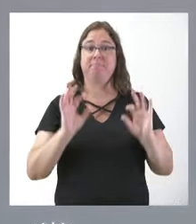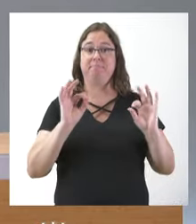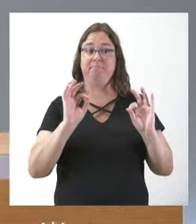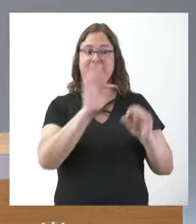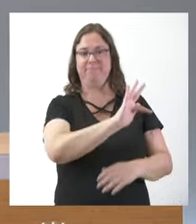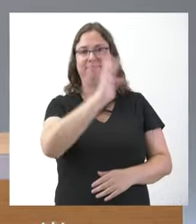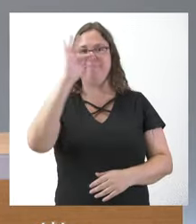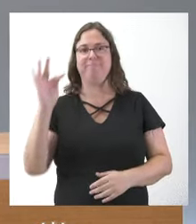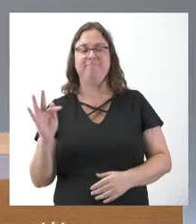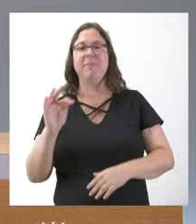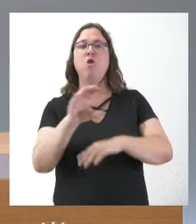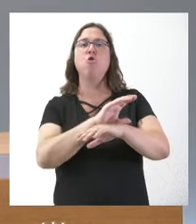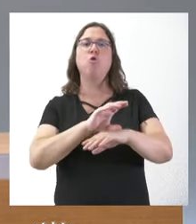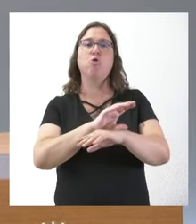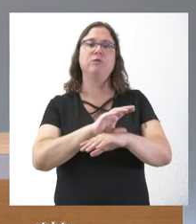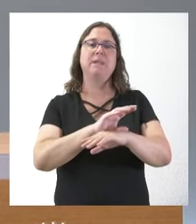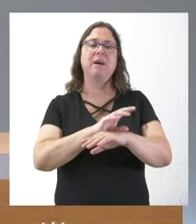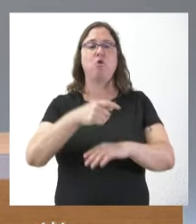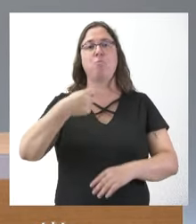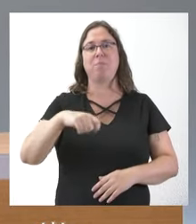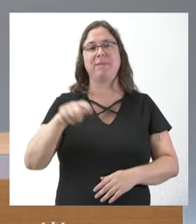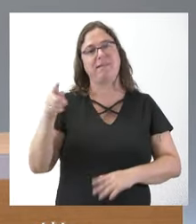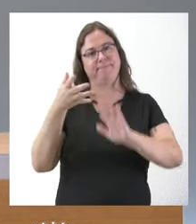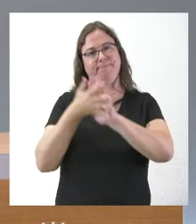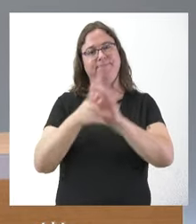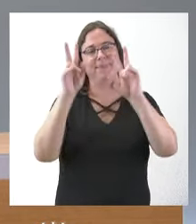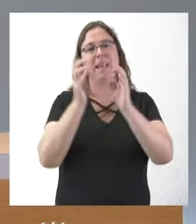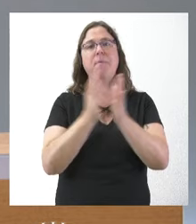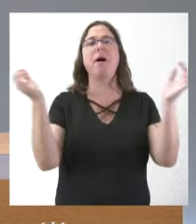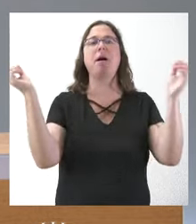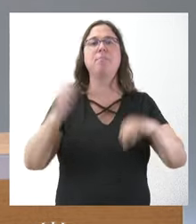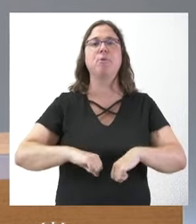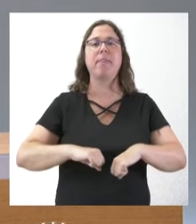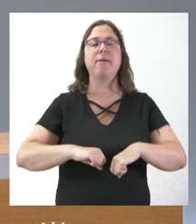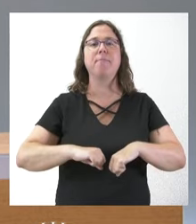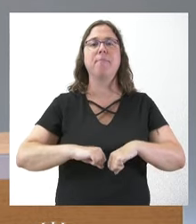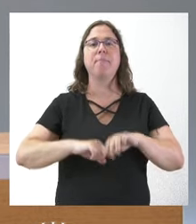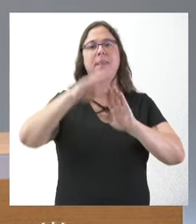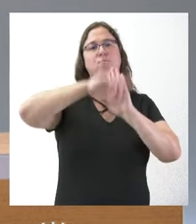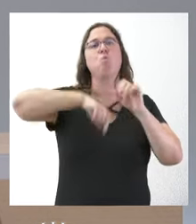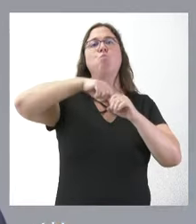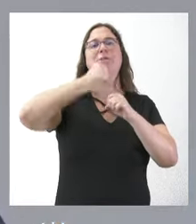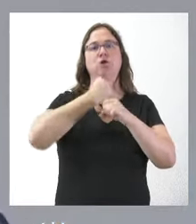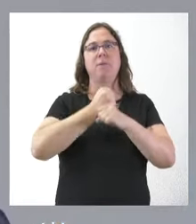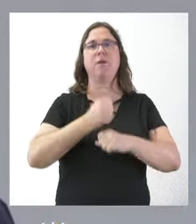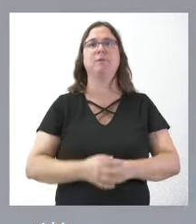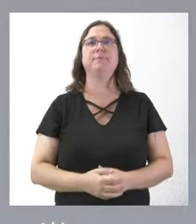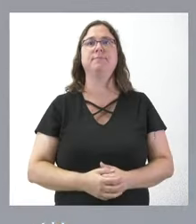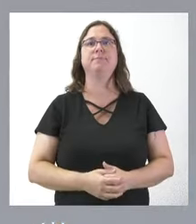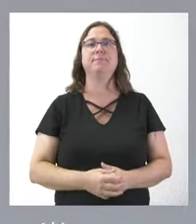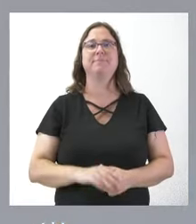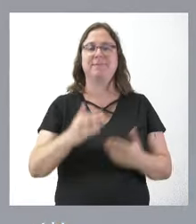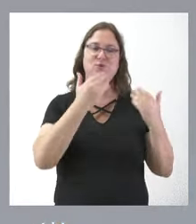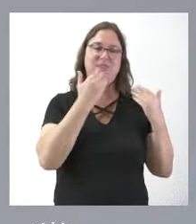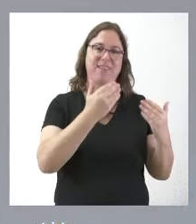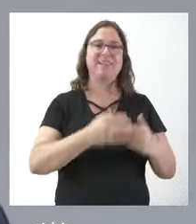palabra al consejero de la Presidencia para lo que tiene que ver con la aprobación de las relaciones de puesto de trabajo. Muchas